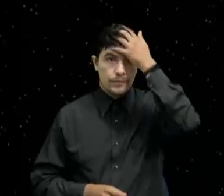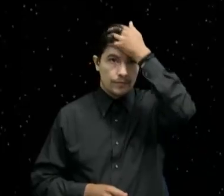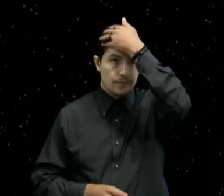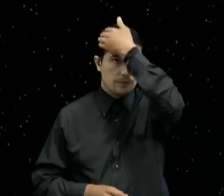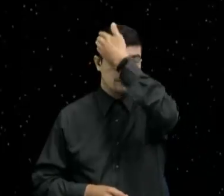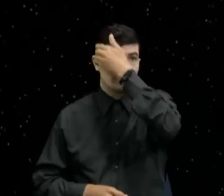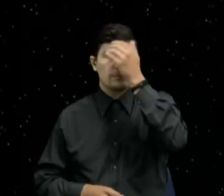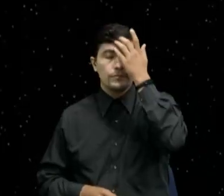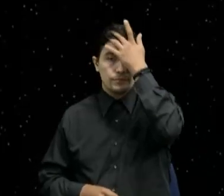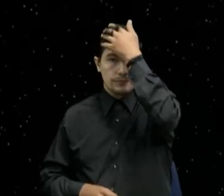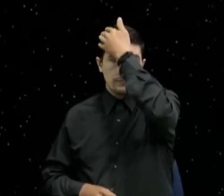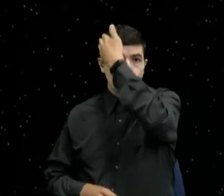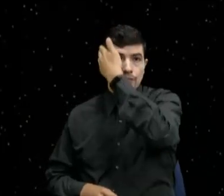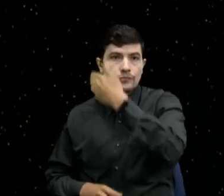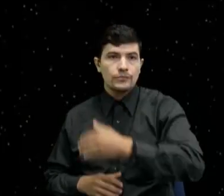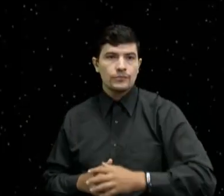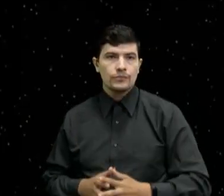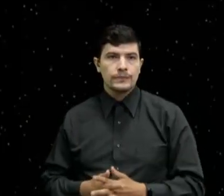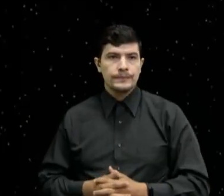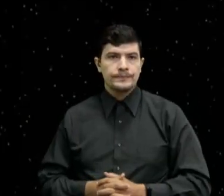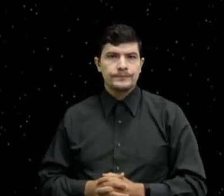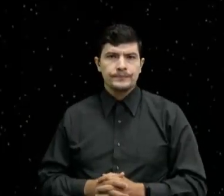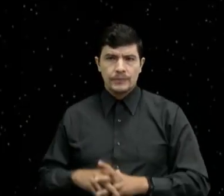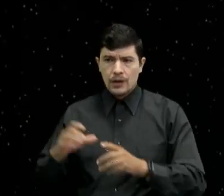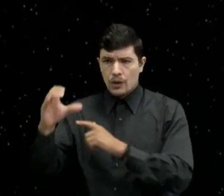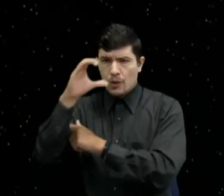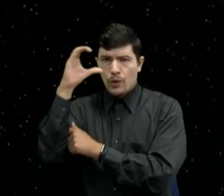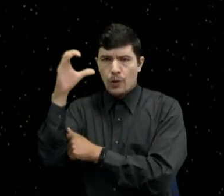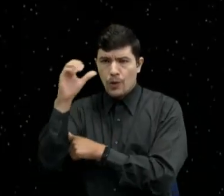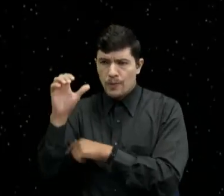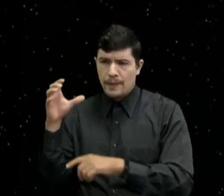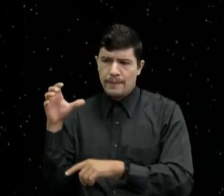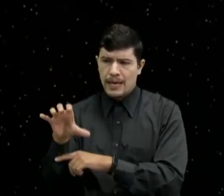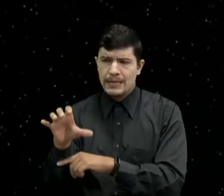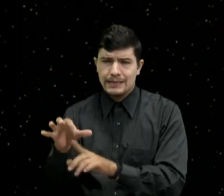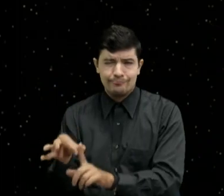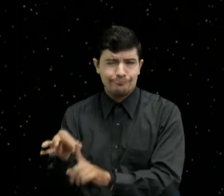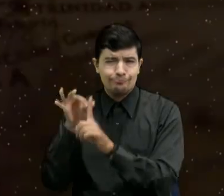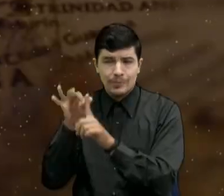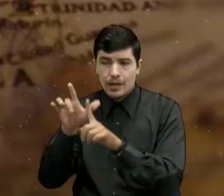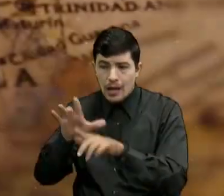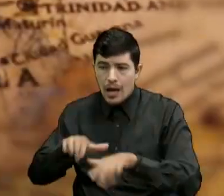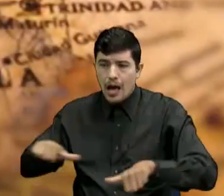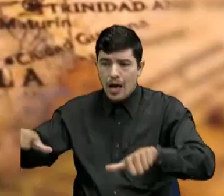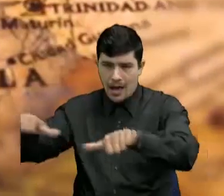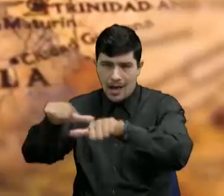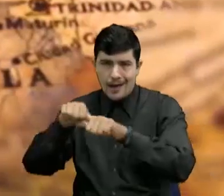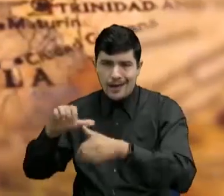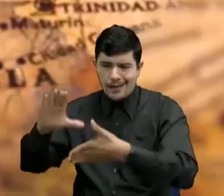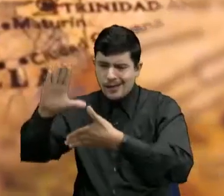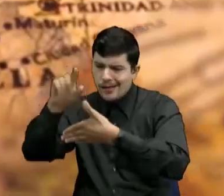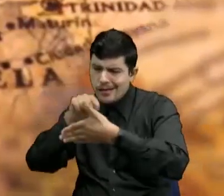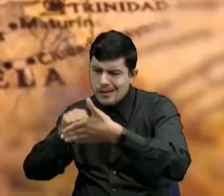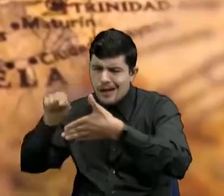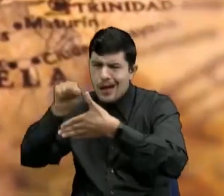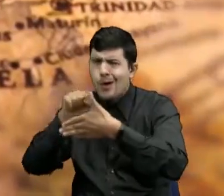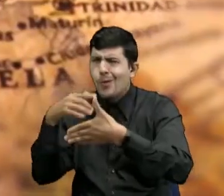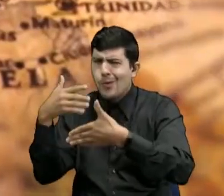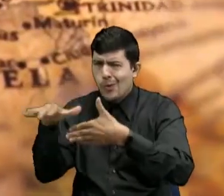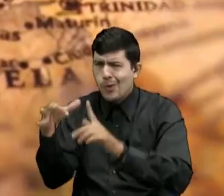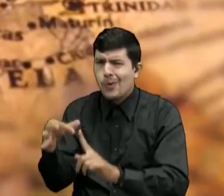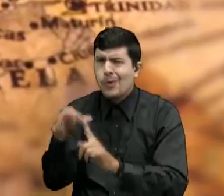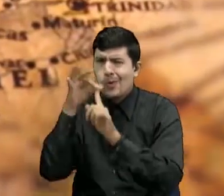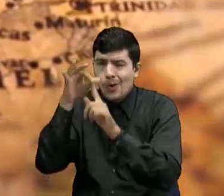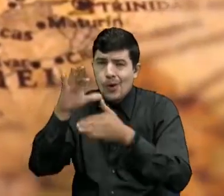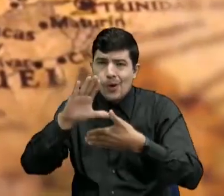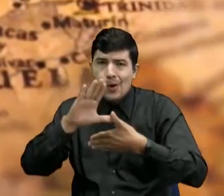Colombia tiene Una posición privilegiada Respecto a los demás Países del continente Es un punto de enlace Entre